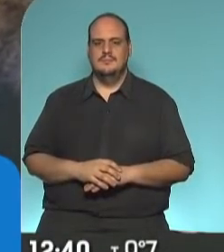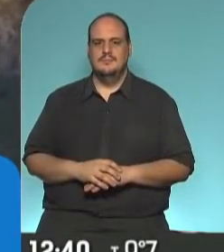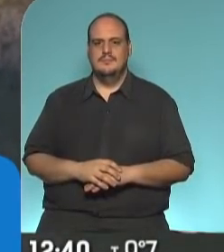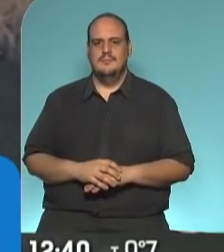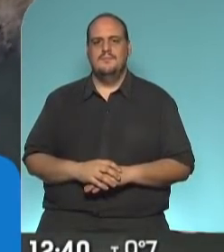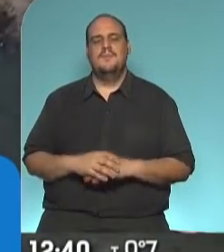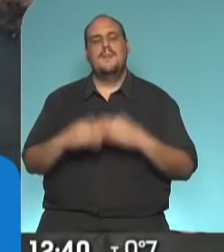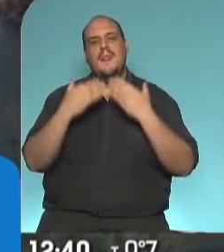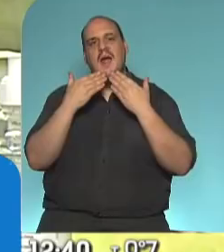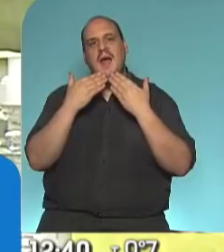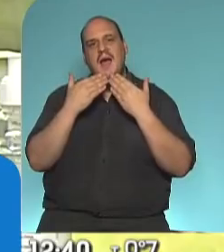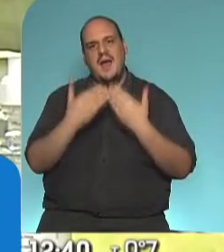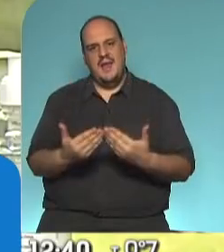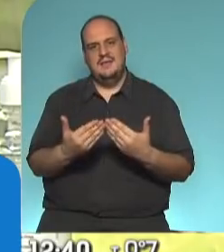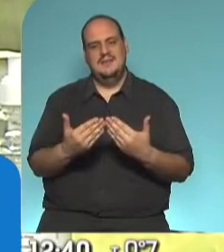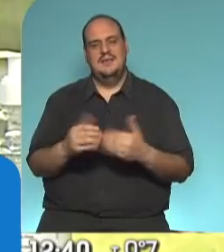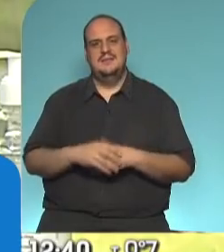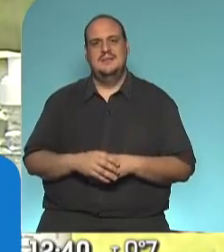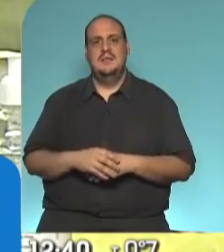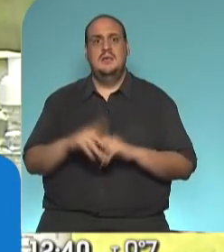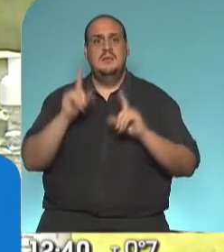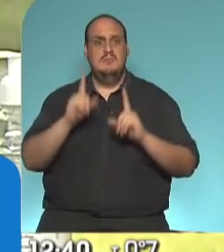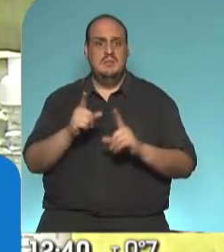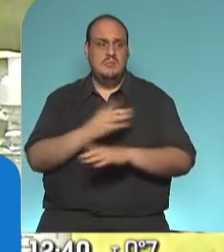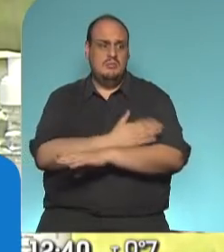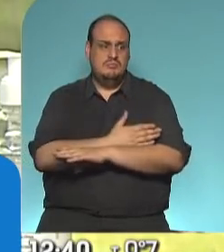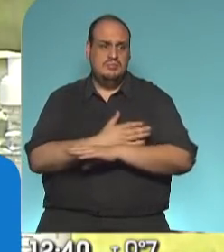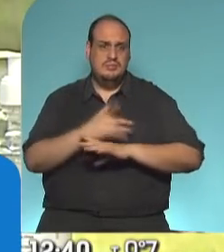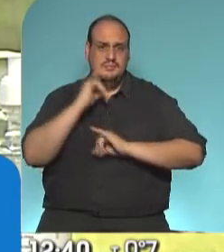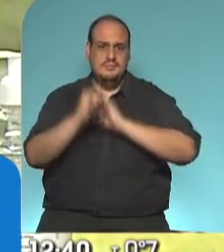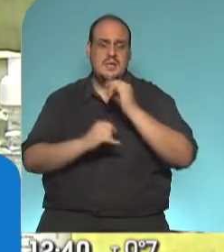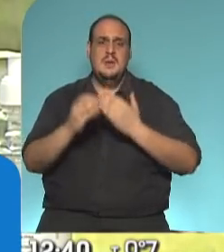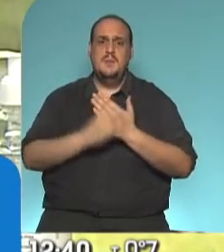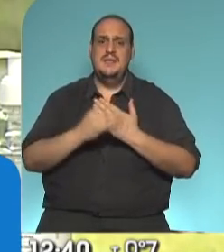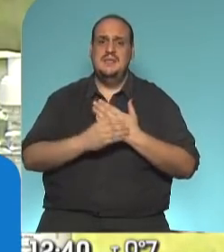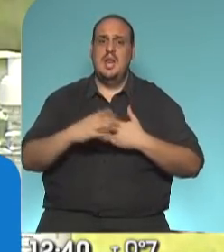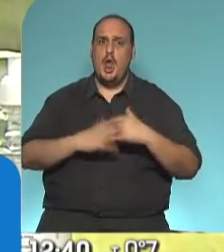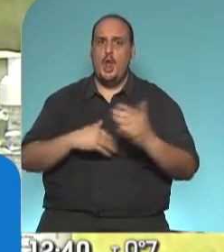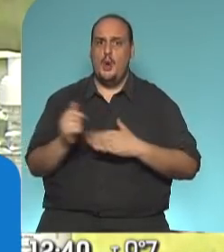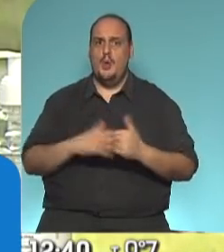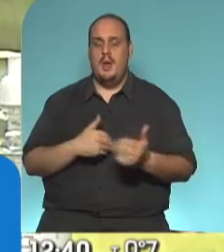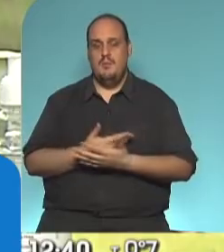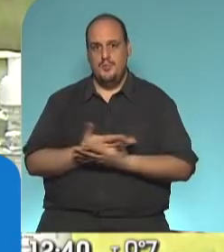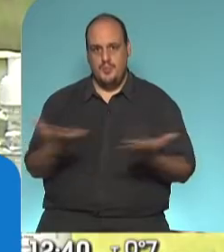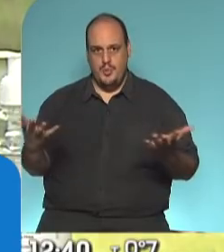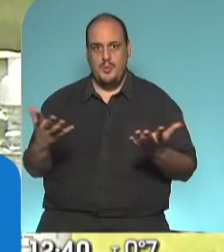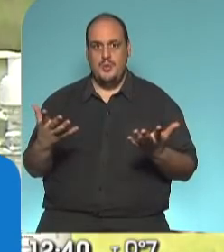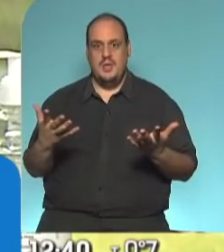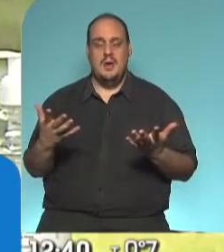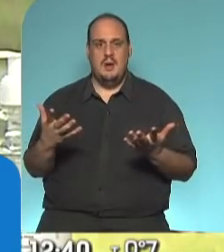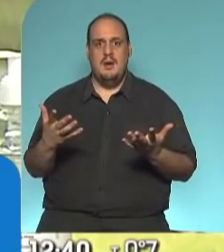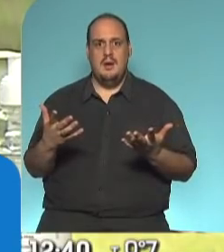Muchas gracias, gringo. Bueno, toda esta tarea que viene llevando adelante el Ministerio de Obra Pública es también en función de